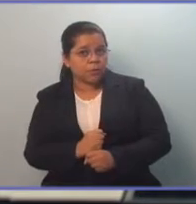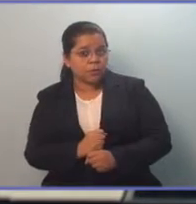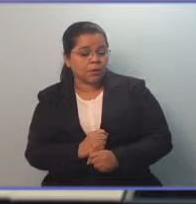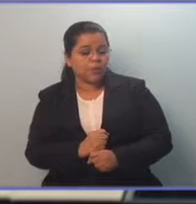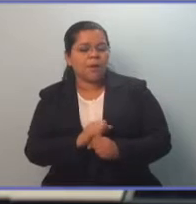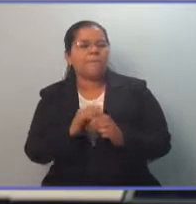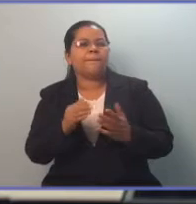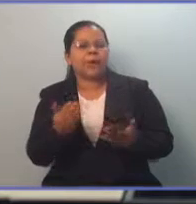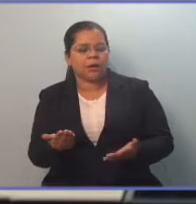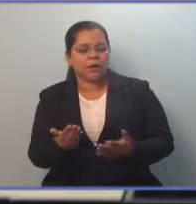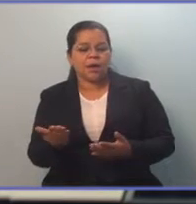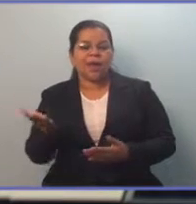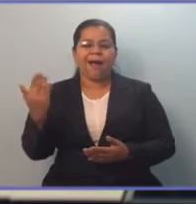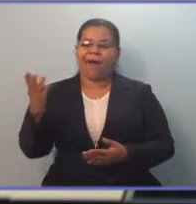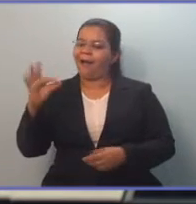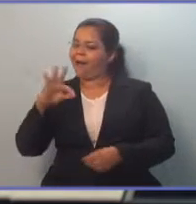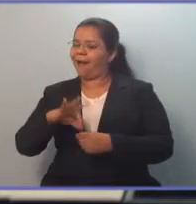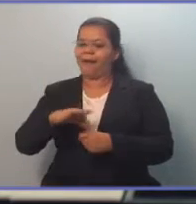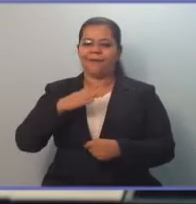fines electorales.